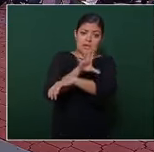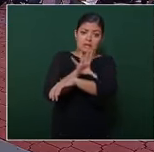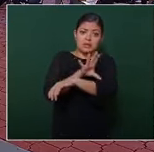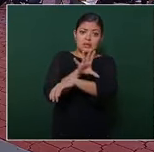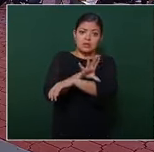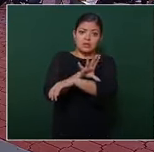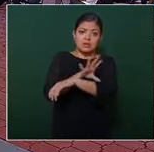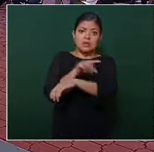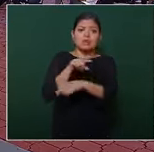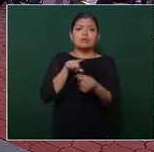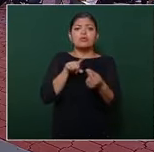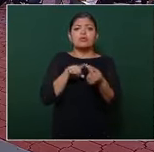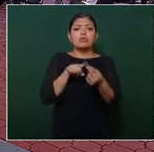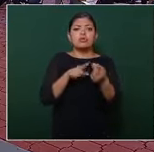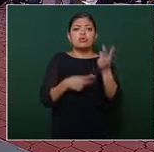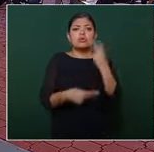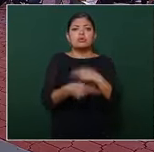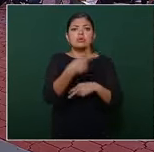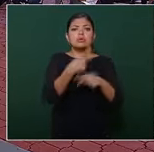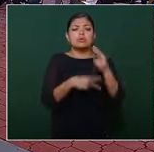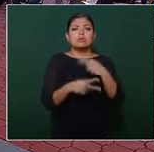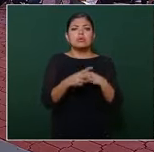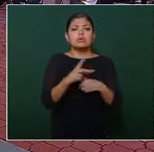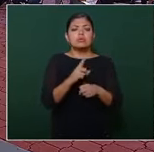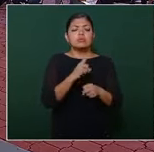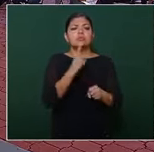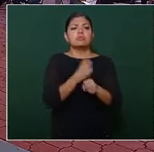se produce en su mayoría